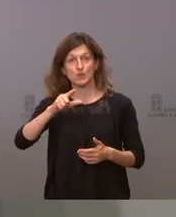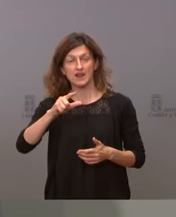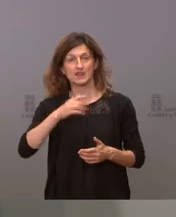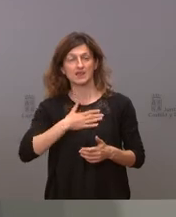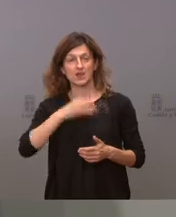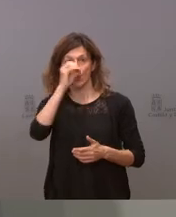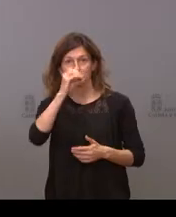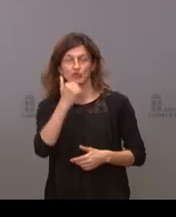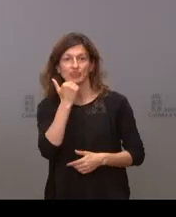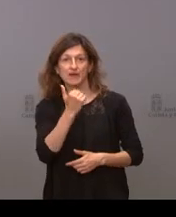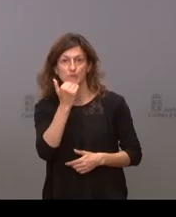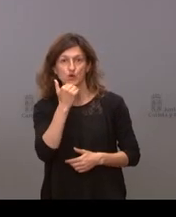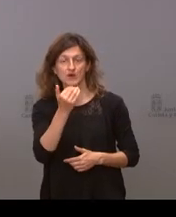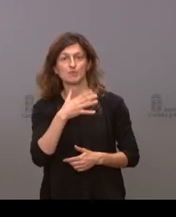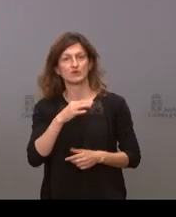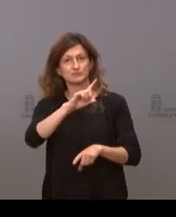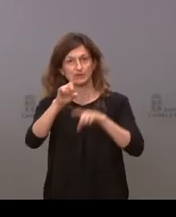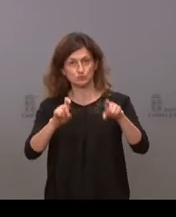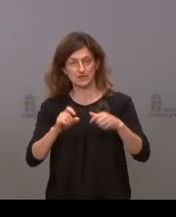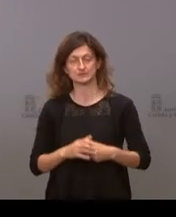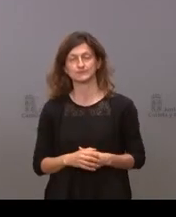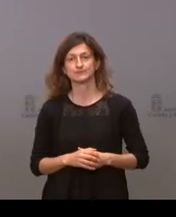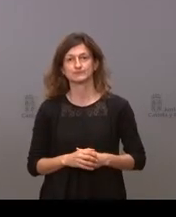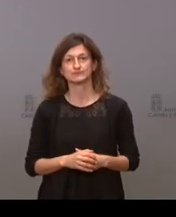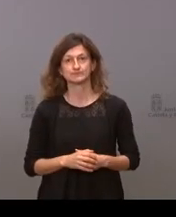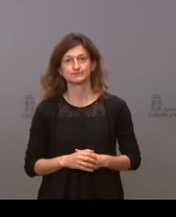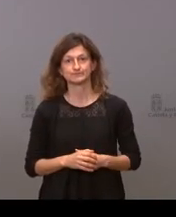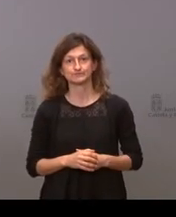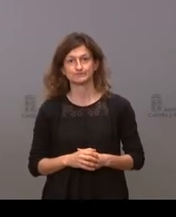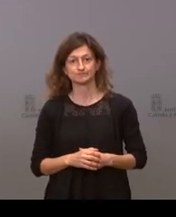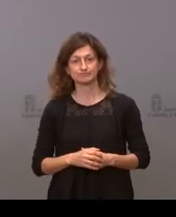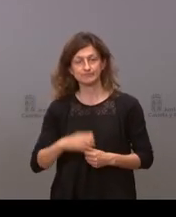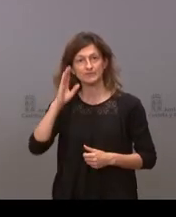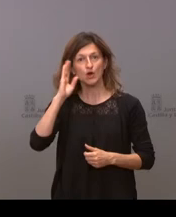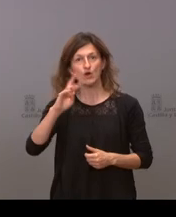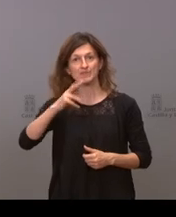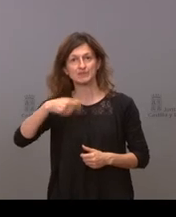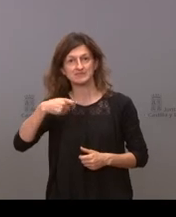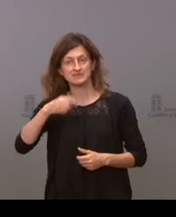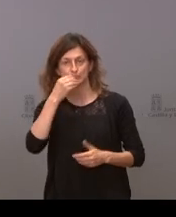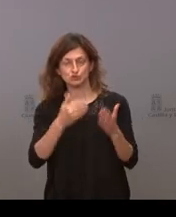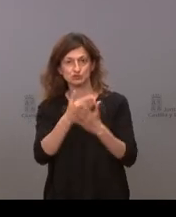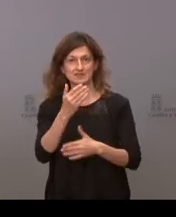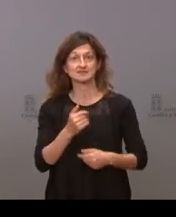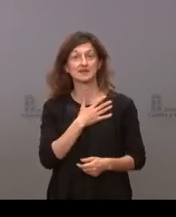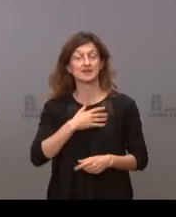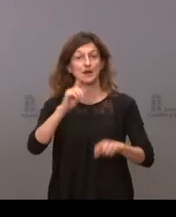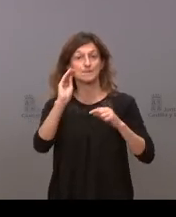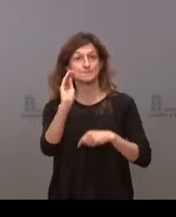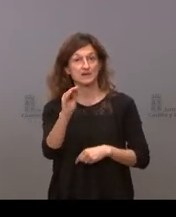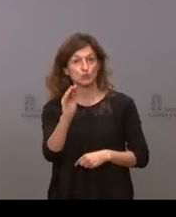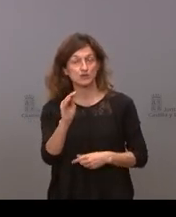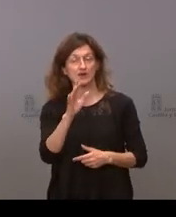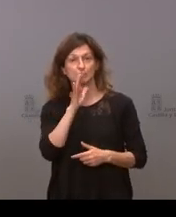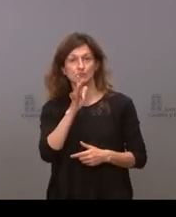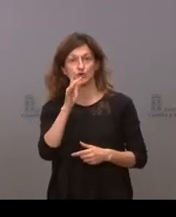de Zamora Manuel puedes intervenir ya vale hola vicepresidente buenos días yo quería preguntarle por bueno